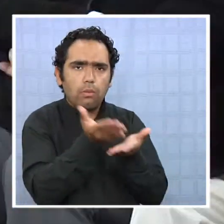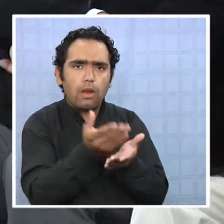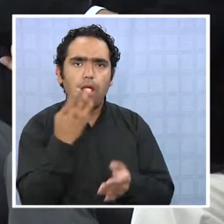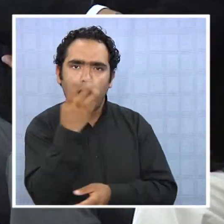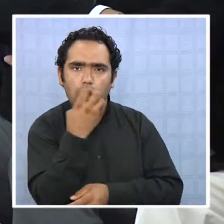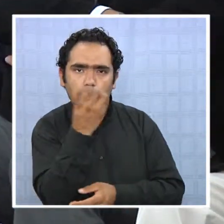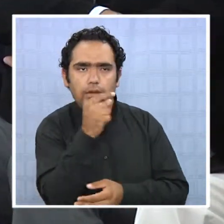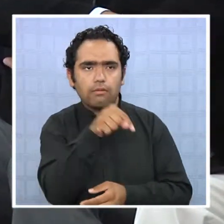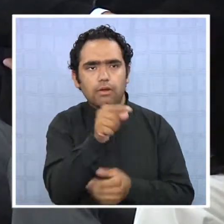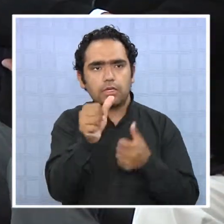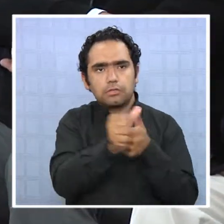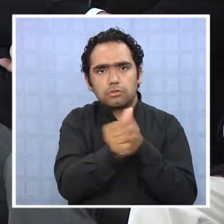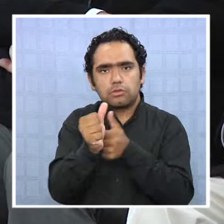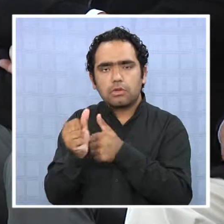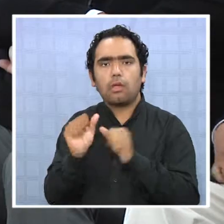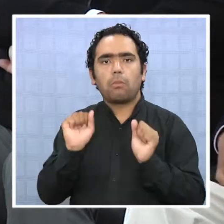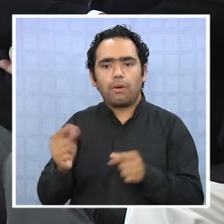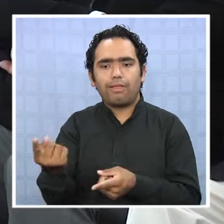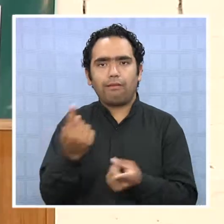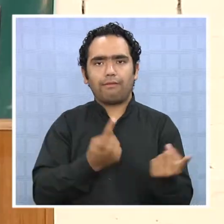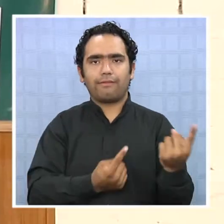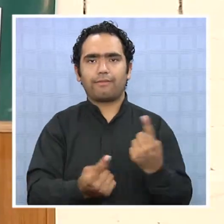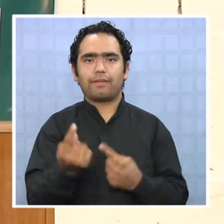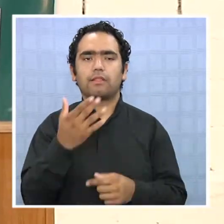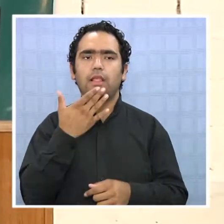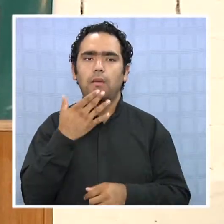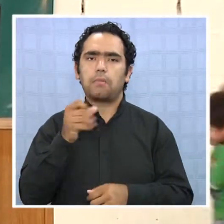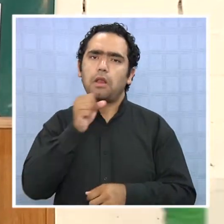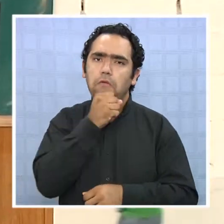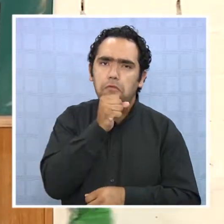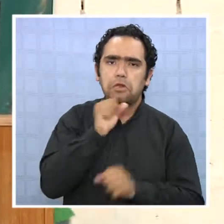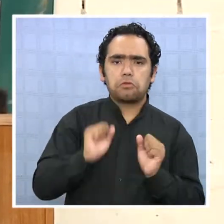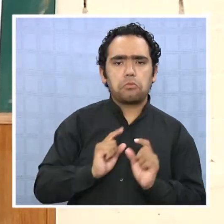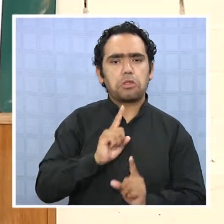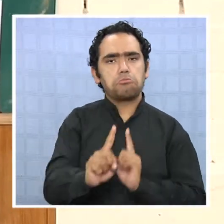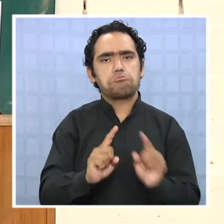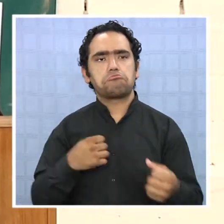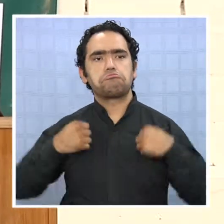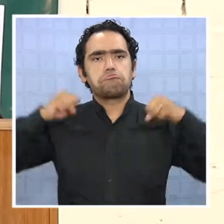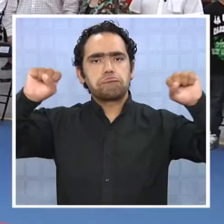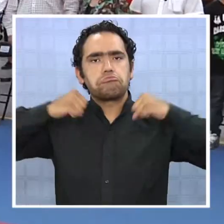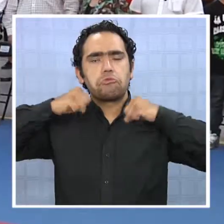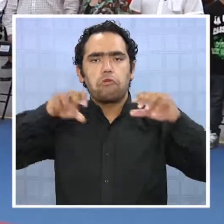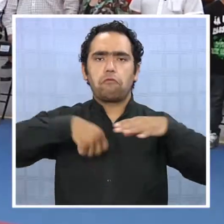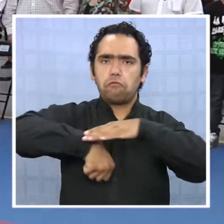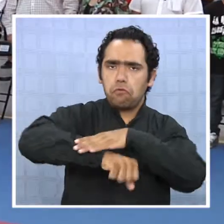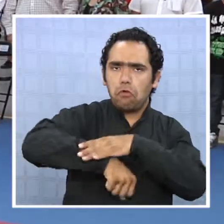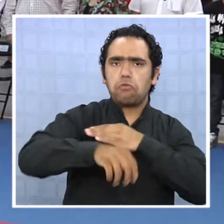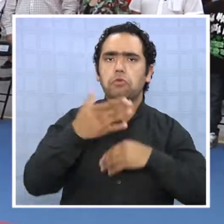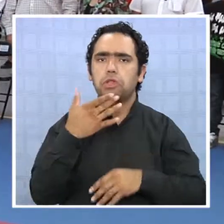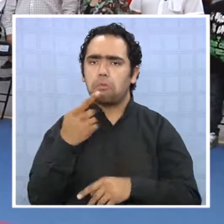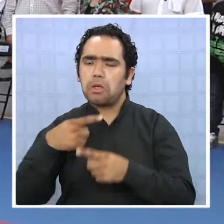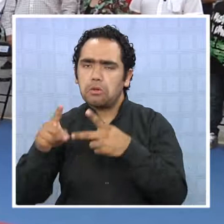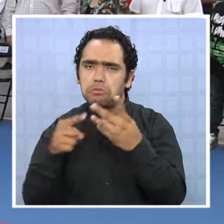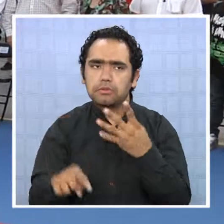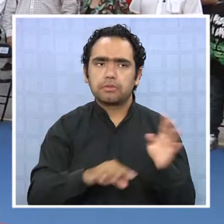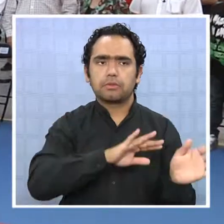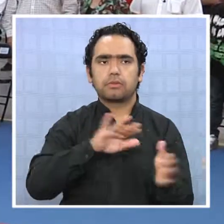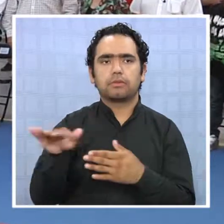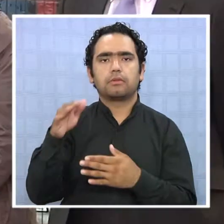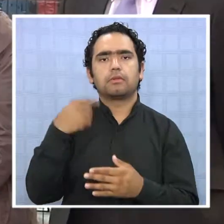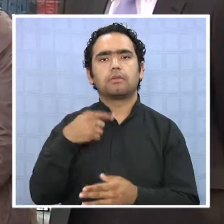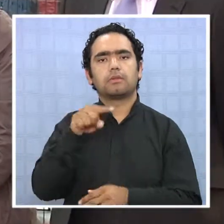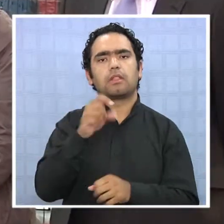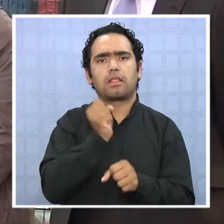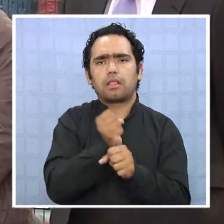hace el uso de estos, y club adulto mayor, aeróbica, baby football, básquetbol. Para llevar a cabo estos trabajos